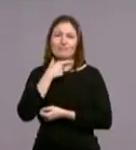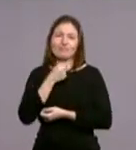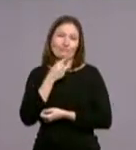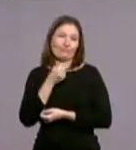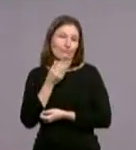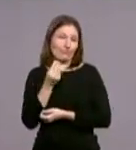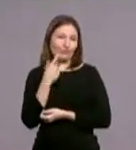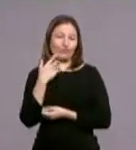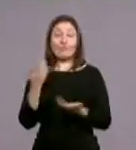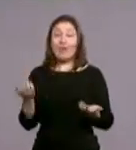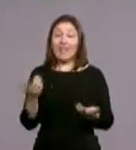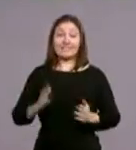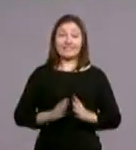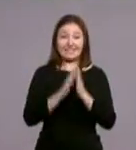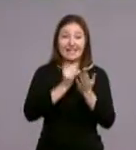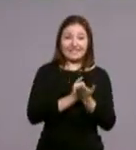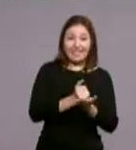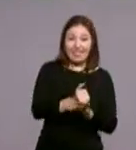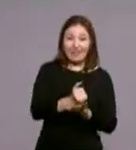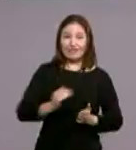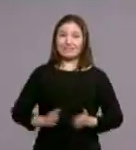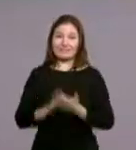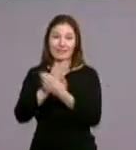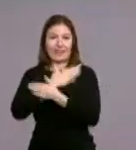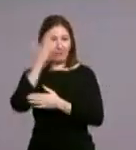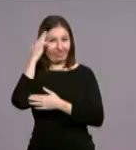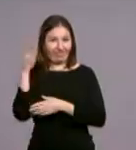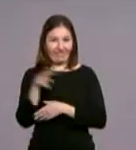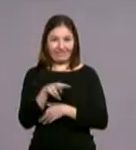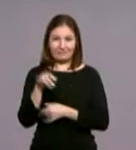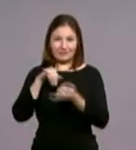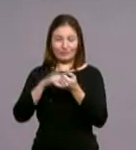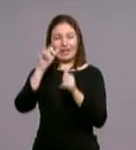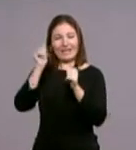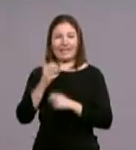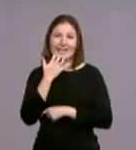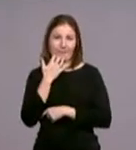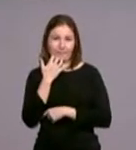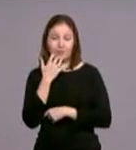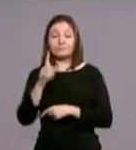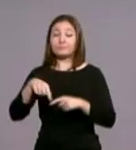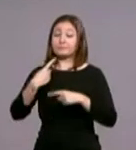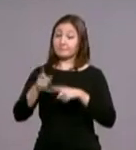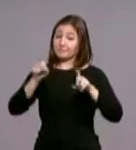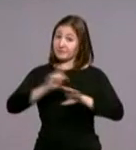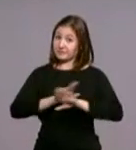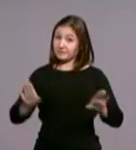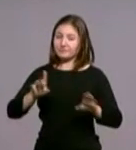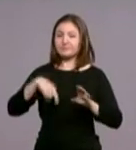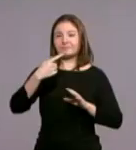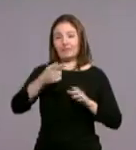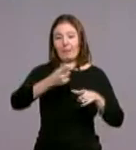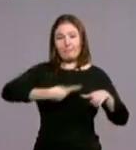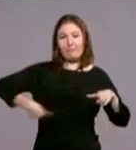madrileño, San Isidro y Santa María. Después de esta catequesis saldremos de la catedral a la plaza de la Almudena